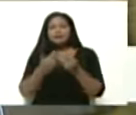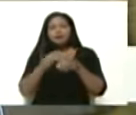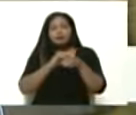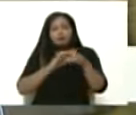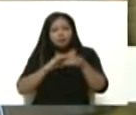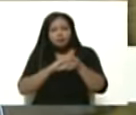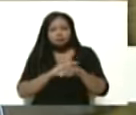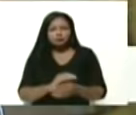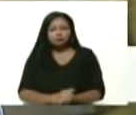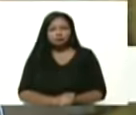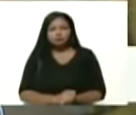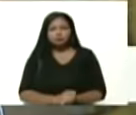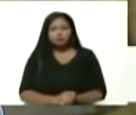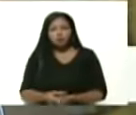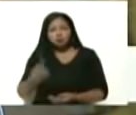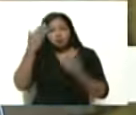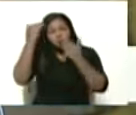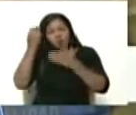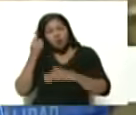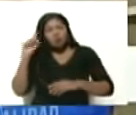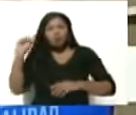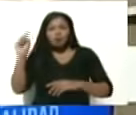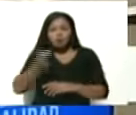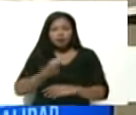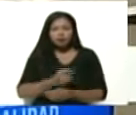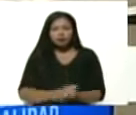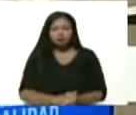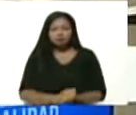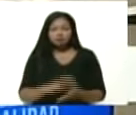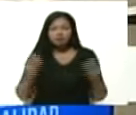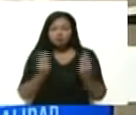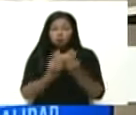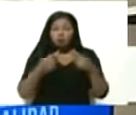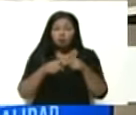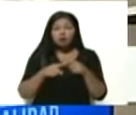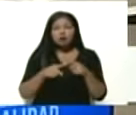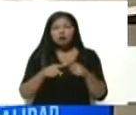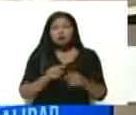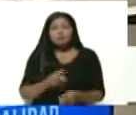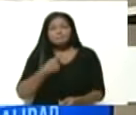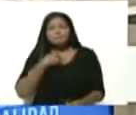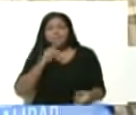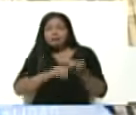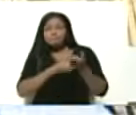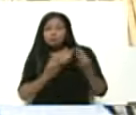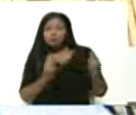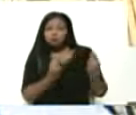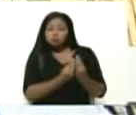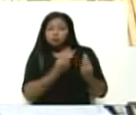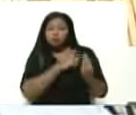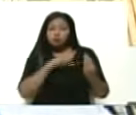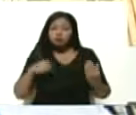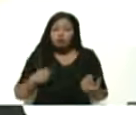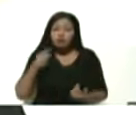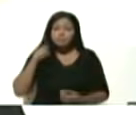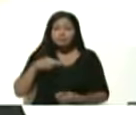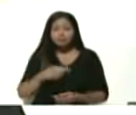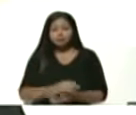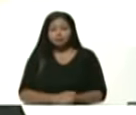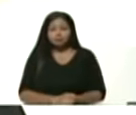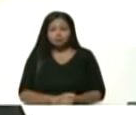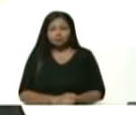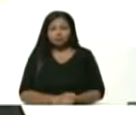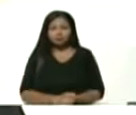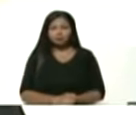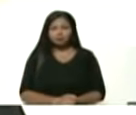saludo a la mujer guariqueña. Nos acompaña la primera combatiente, Silvia Flores de